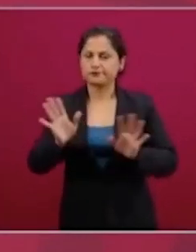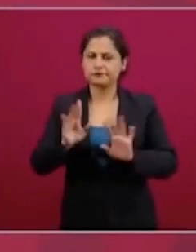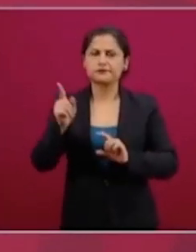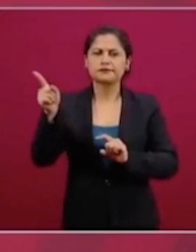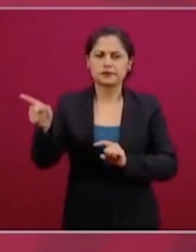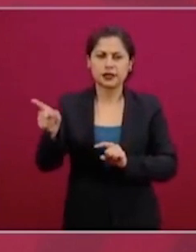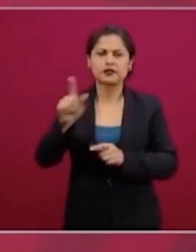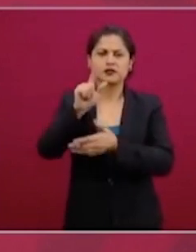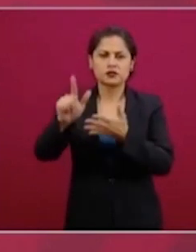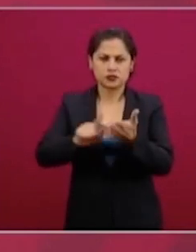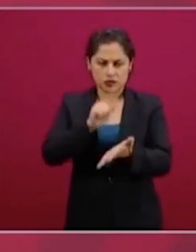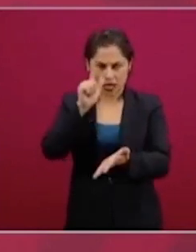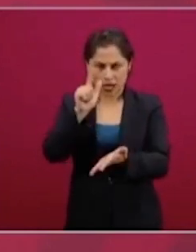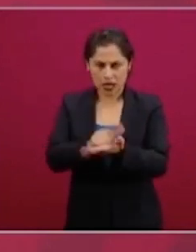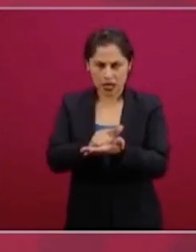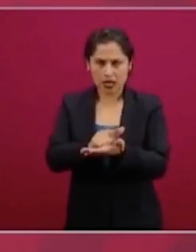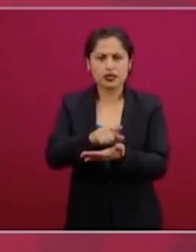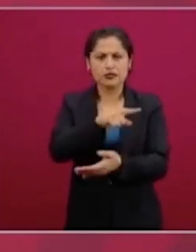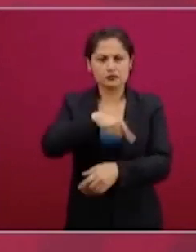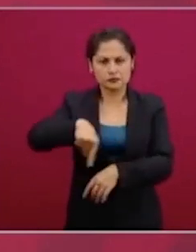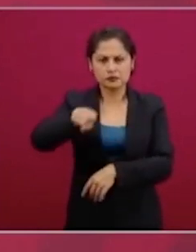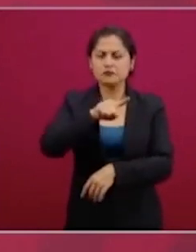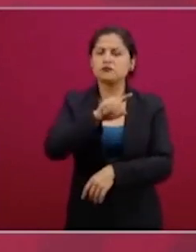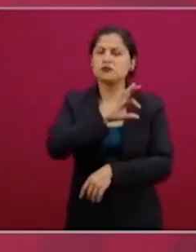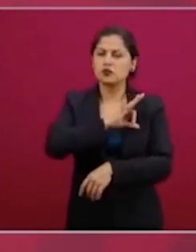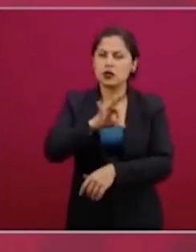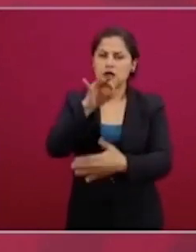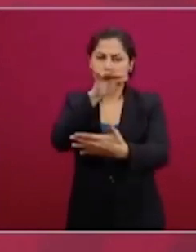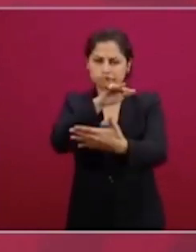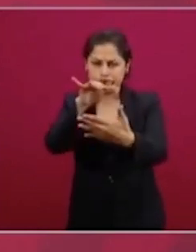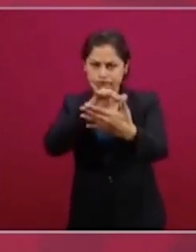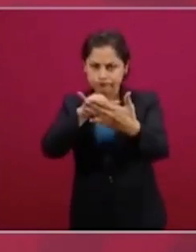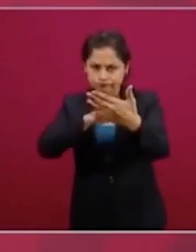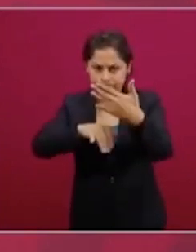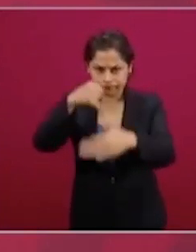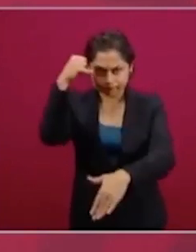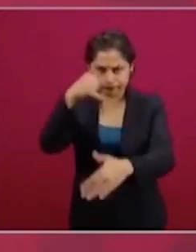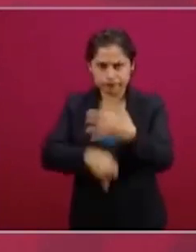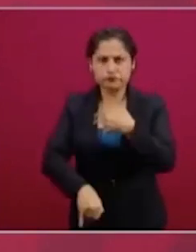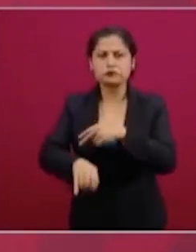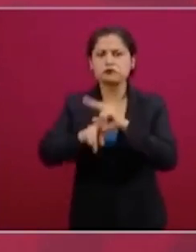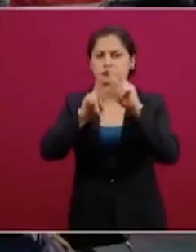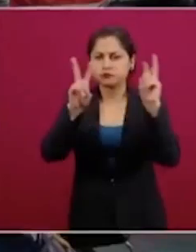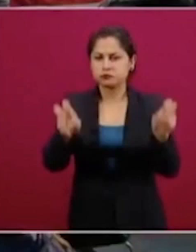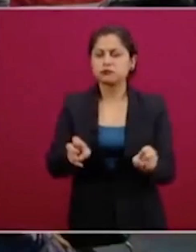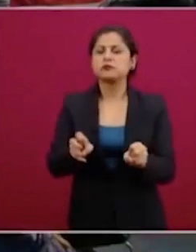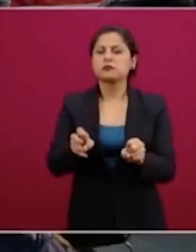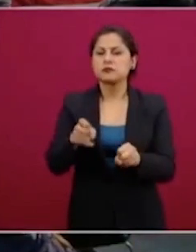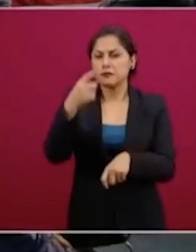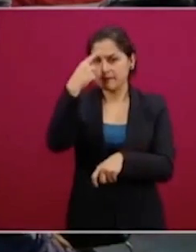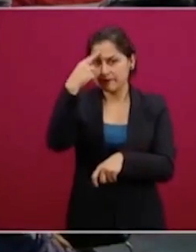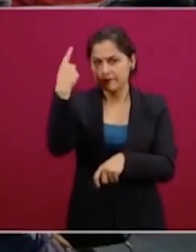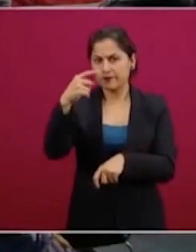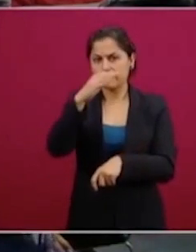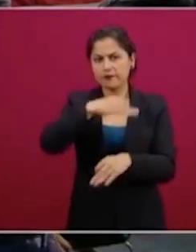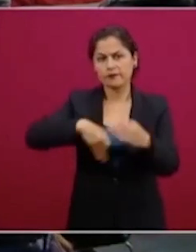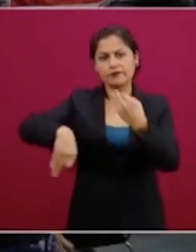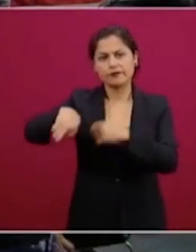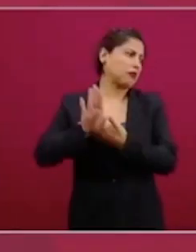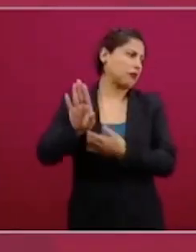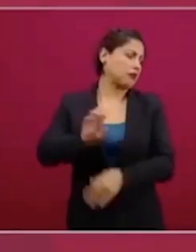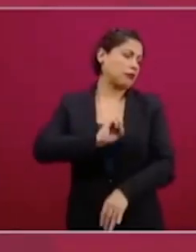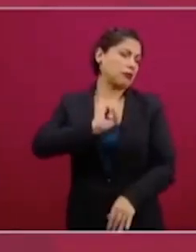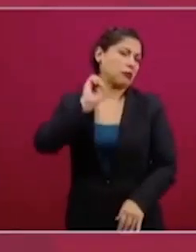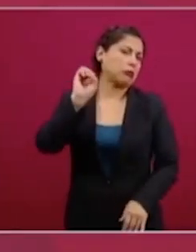se conozca en sus términos, nosotros vamos a informar